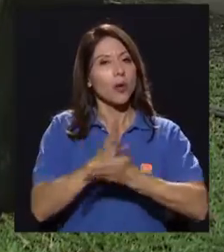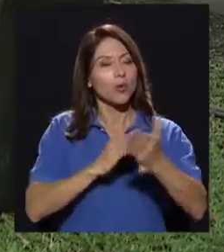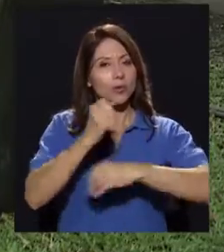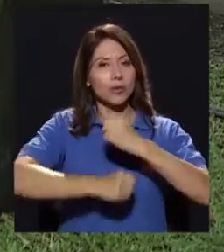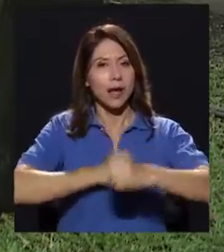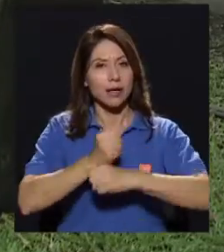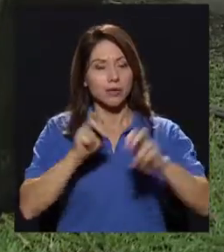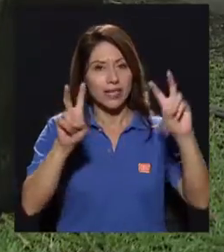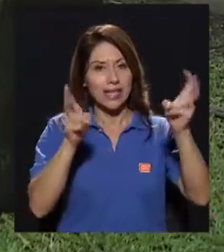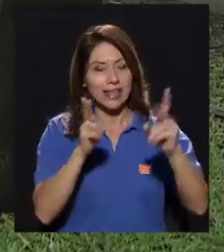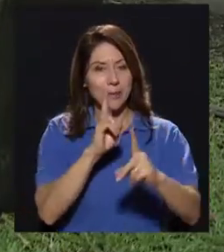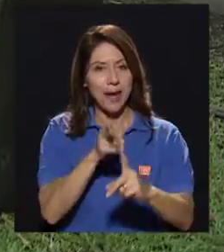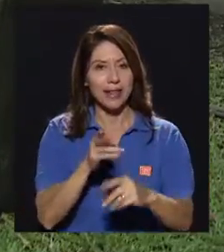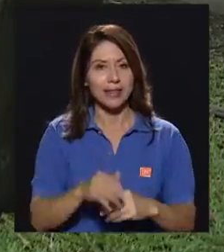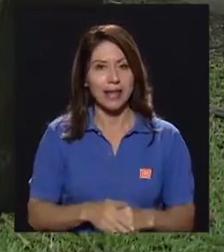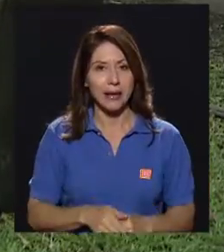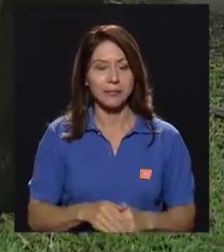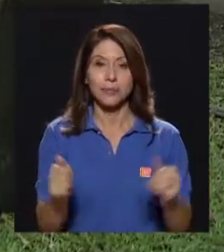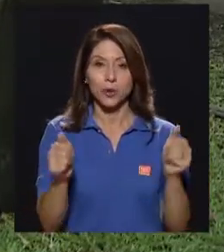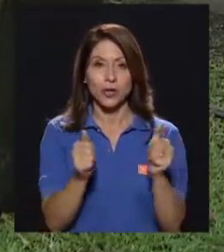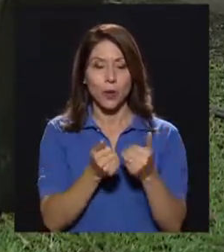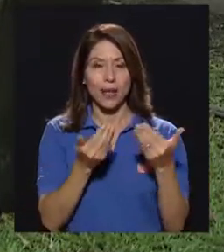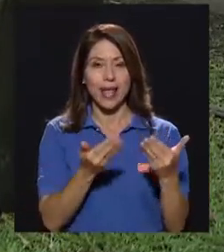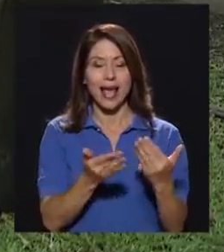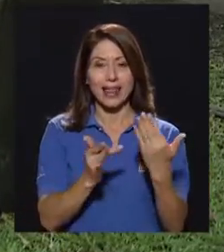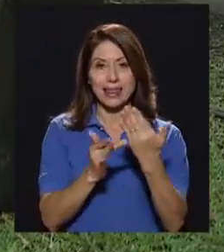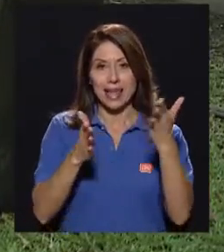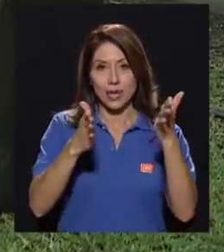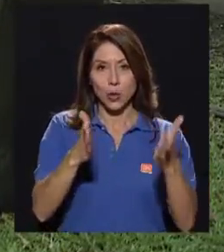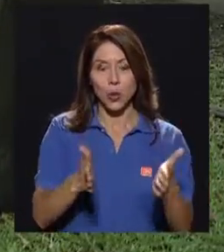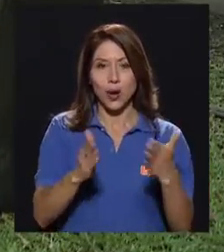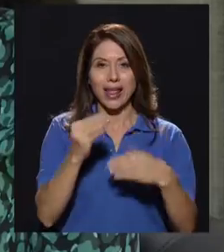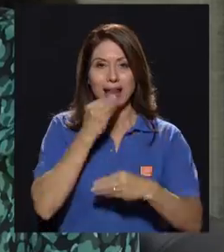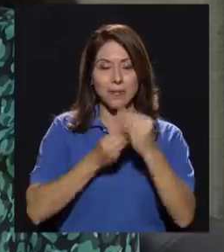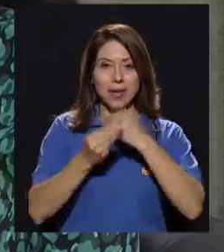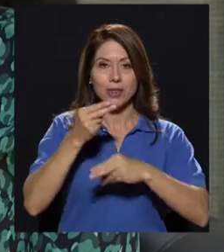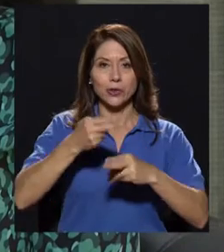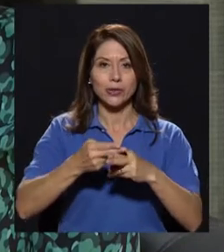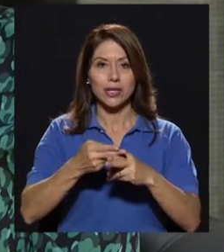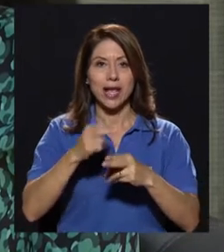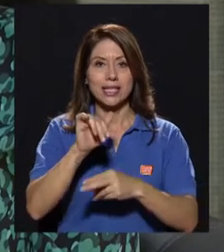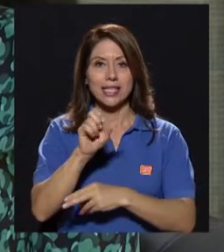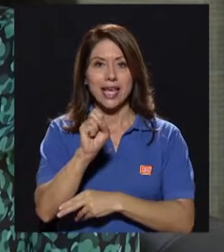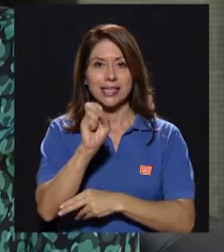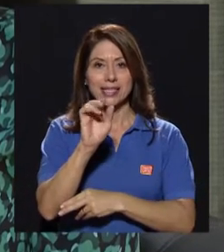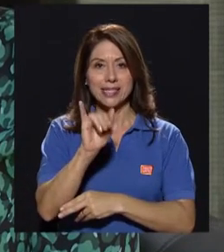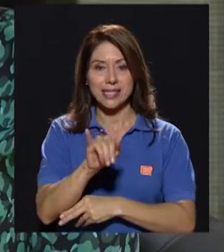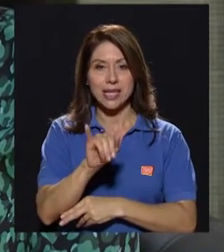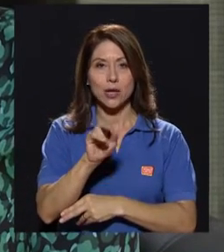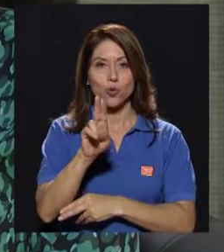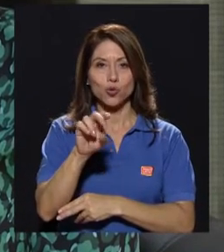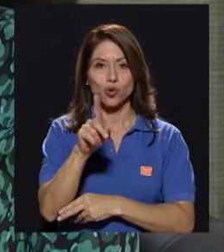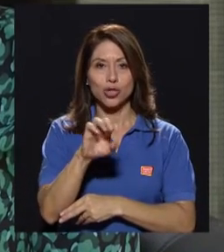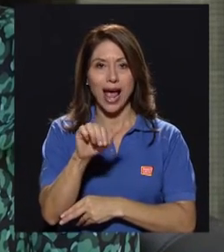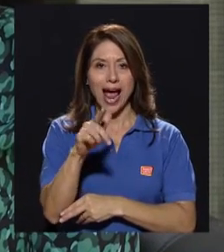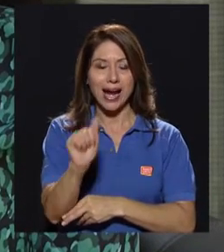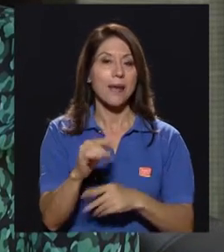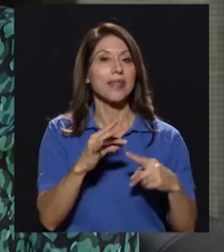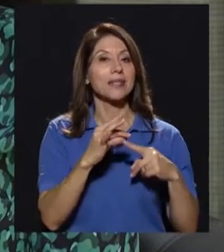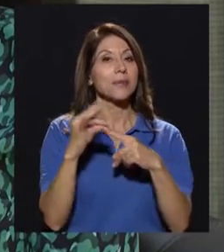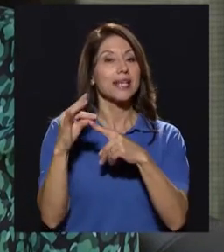años en esta temática. Nos acompaña la tecnóloga de alimentos, Jessy Usaga. Ella es especialista en